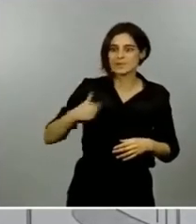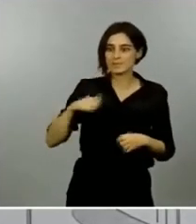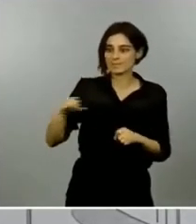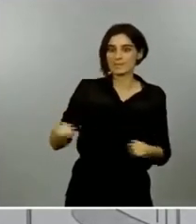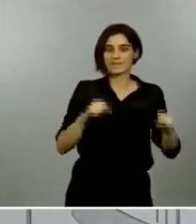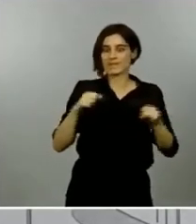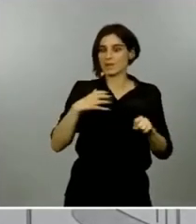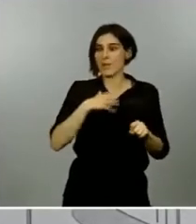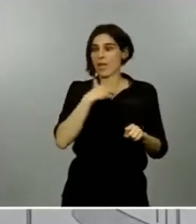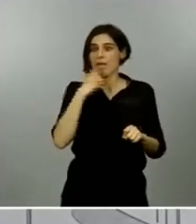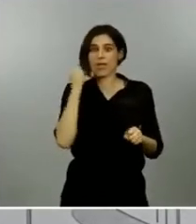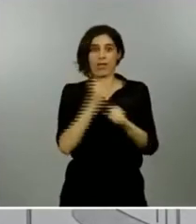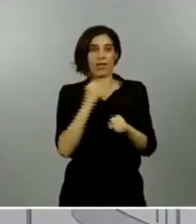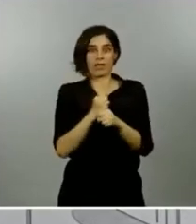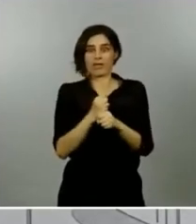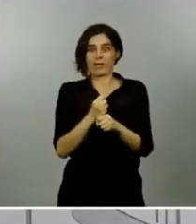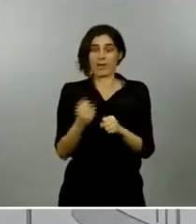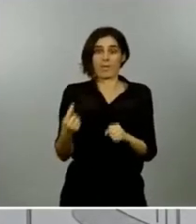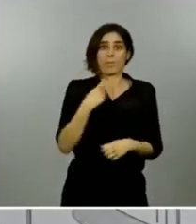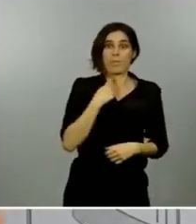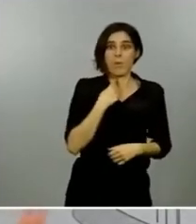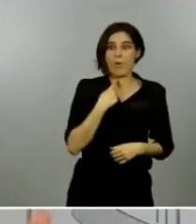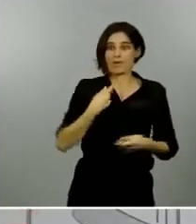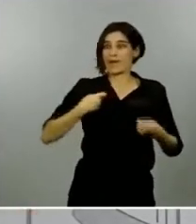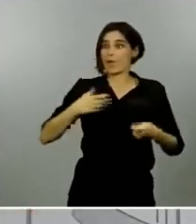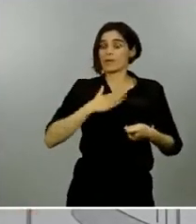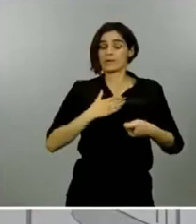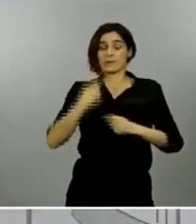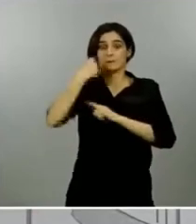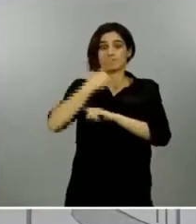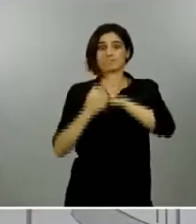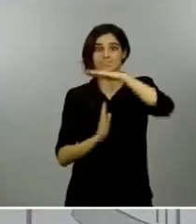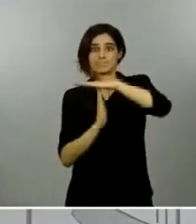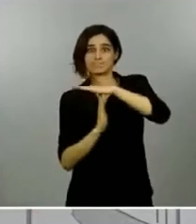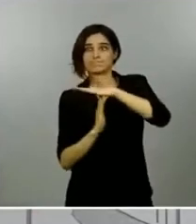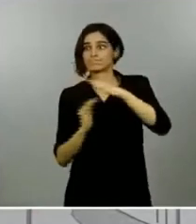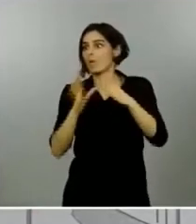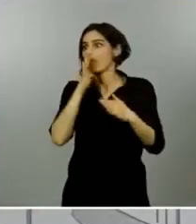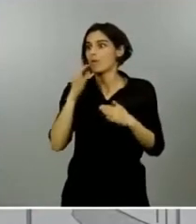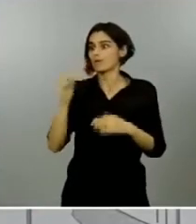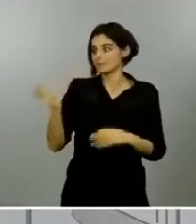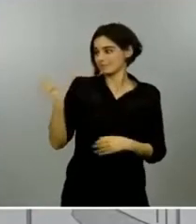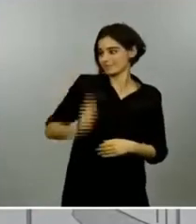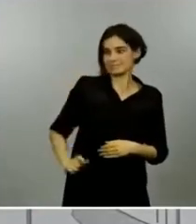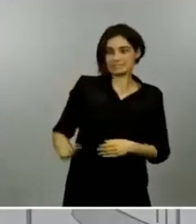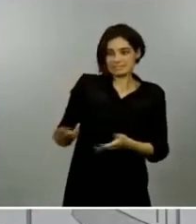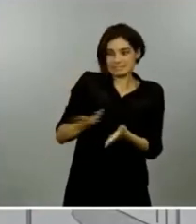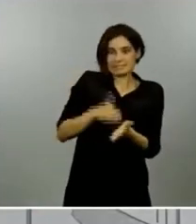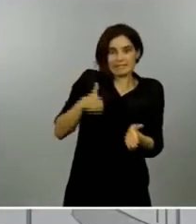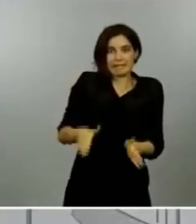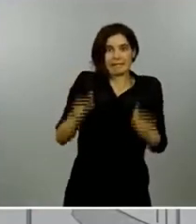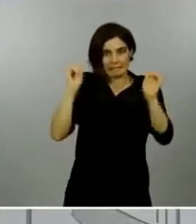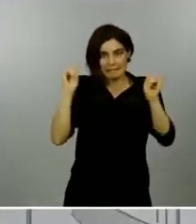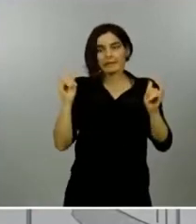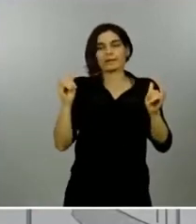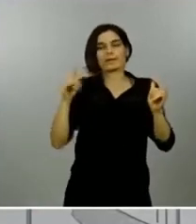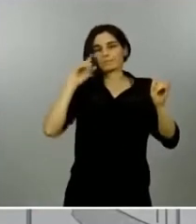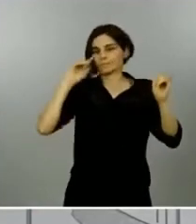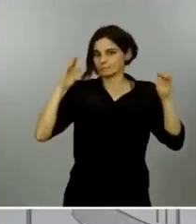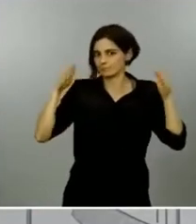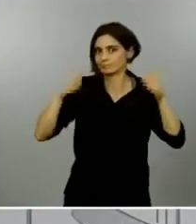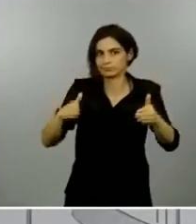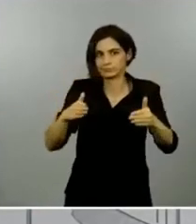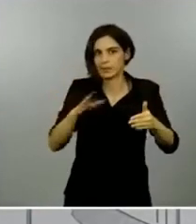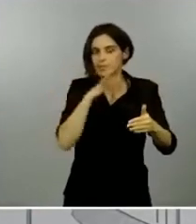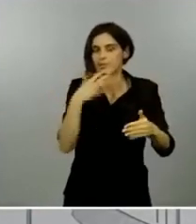perdido su trabajo, por haber visto paralizado su negocio o por carecer de cualquier ingreso. Por primera vez en la